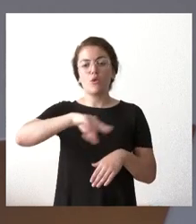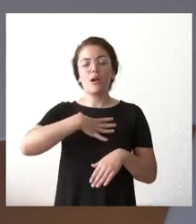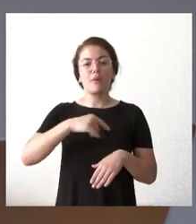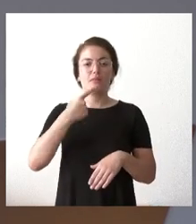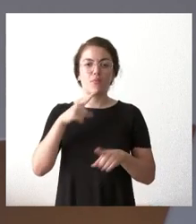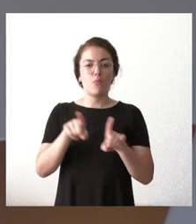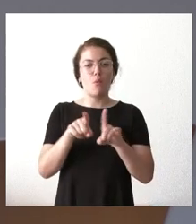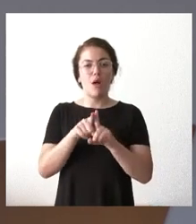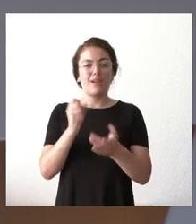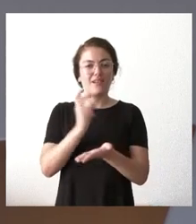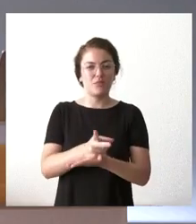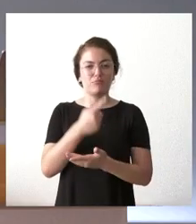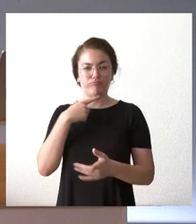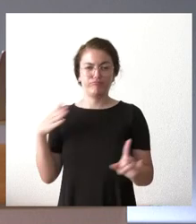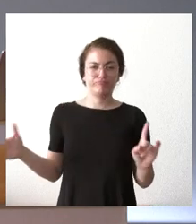afrontar este reto